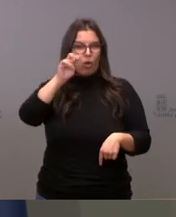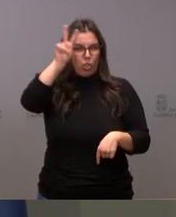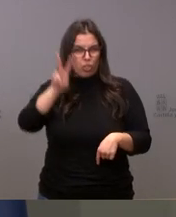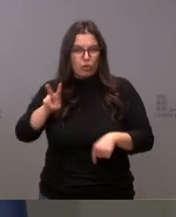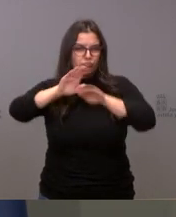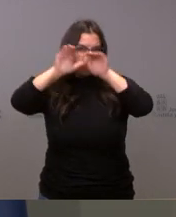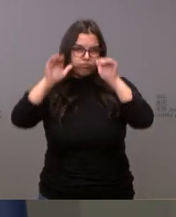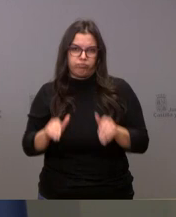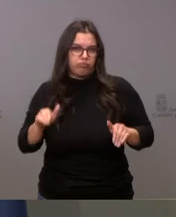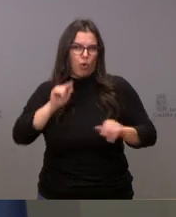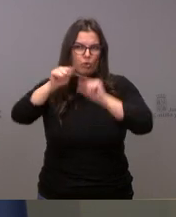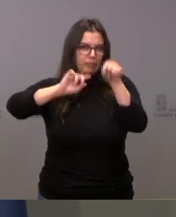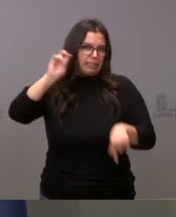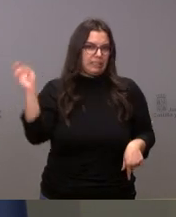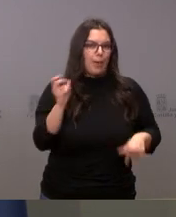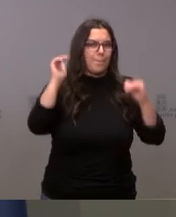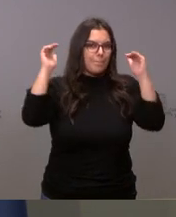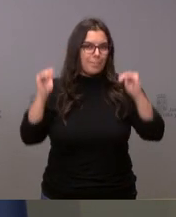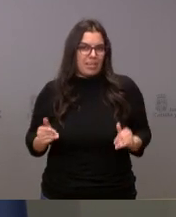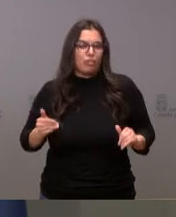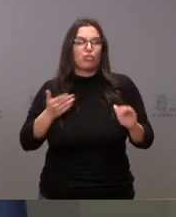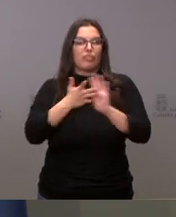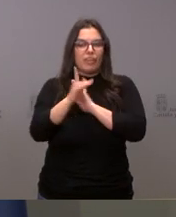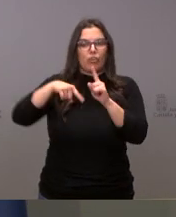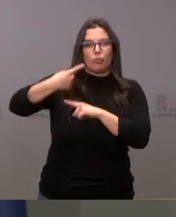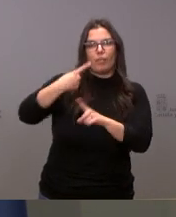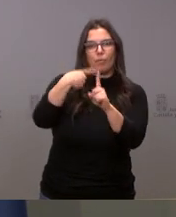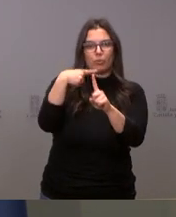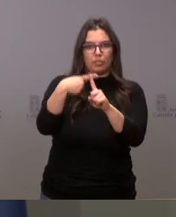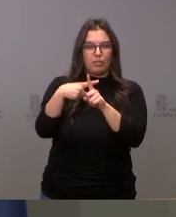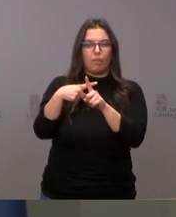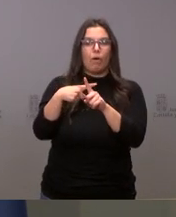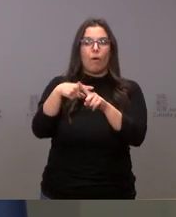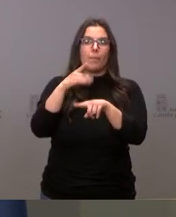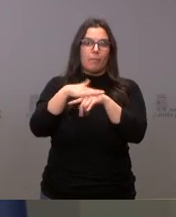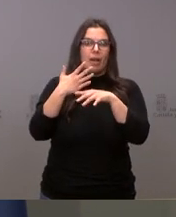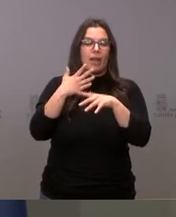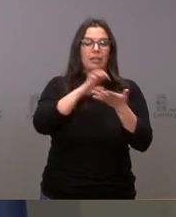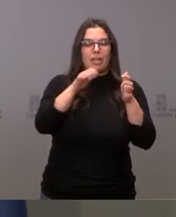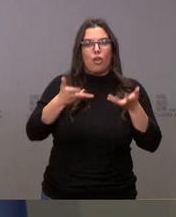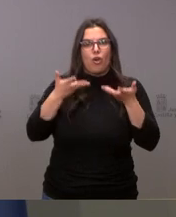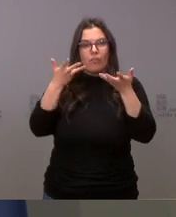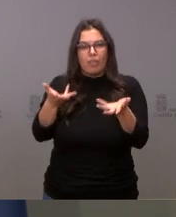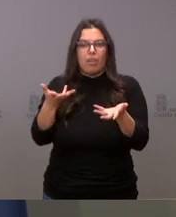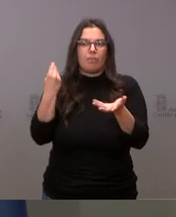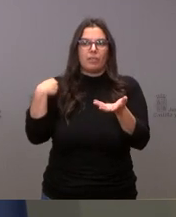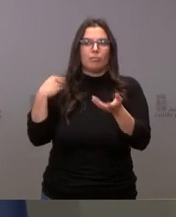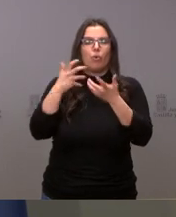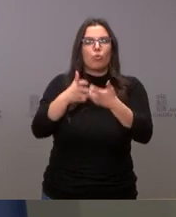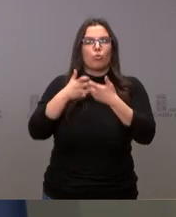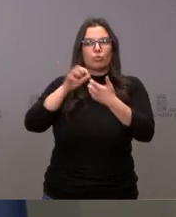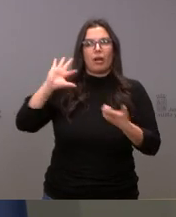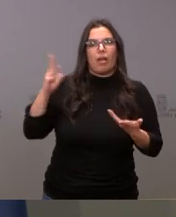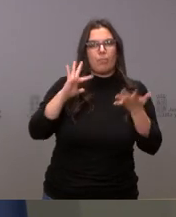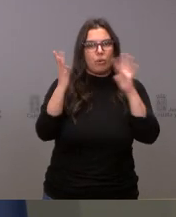de contaminantes y, por tanto, un efecto positivo desde el punto de vista de la contribución de Castilla y León a la lucha contra el cambio climático y al